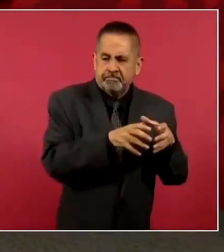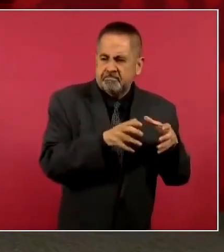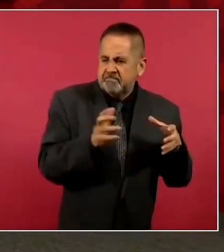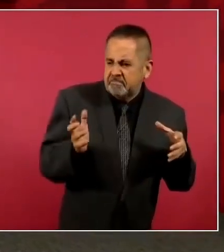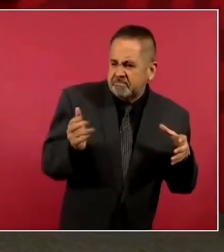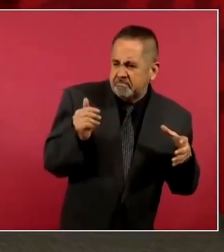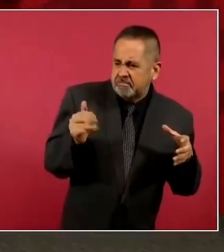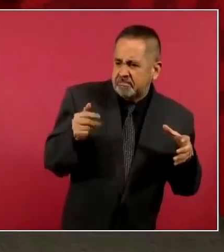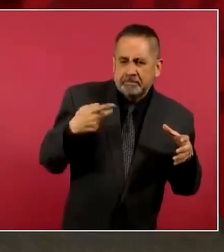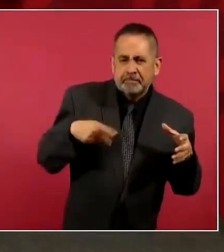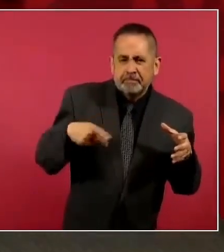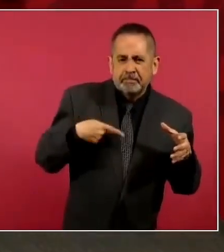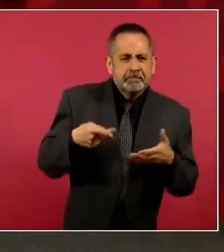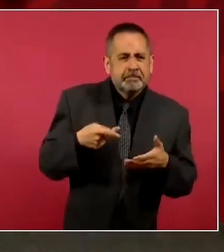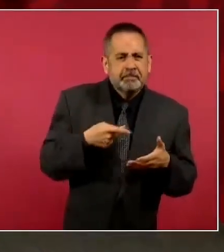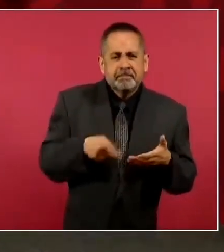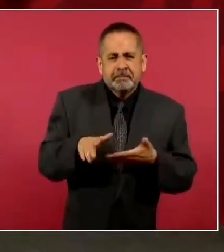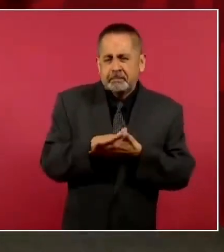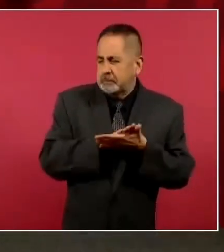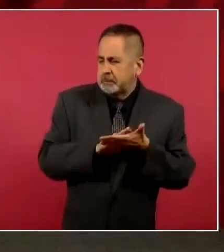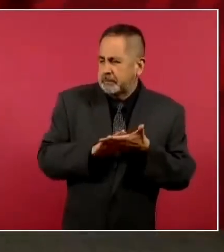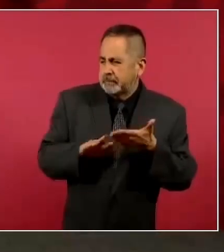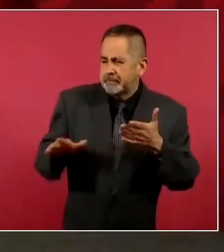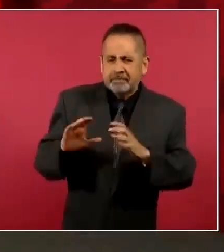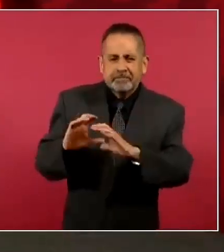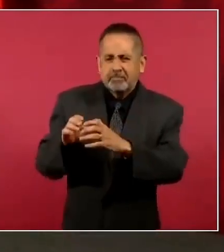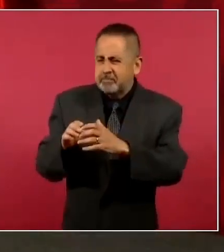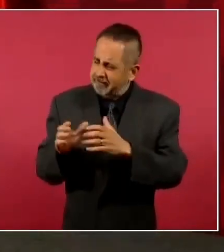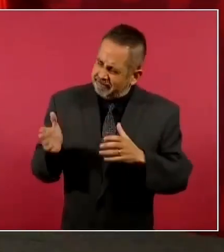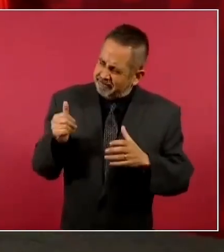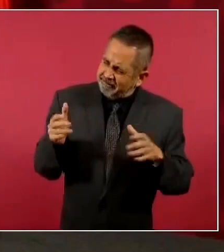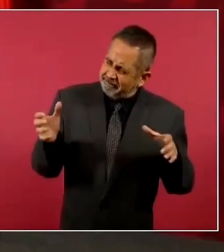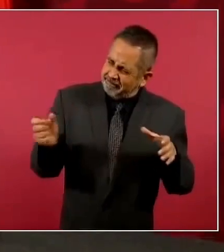la gente de las comunidades,